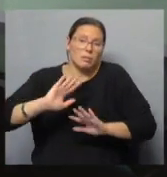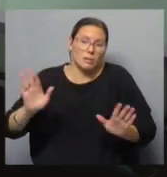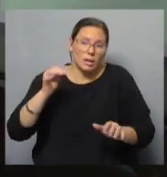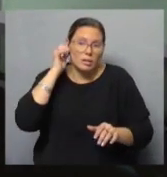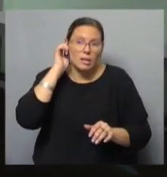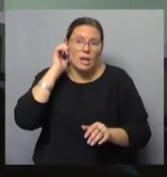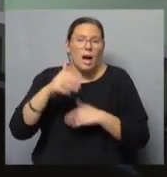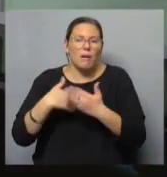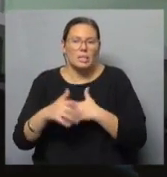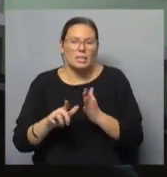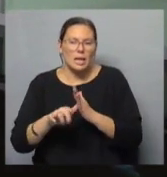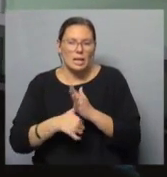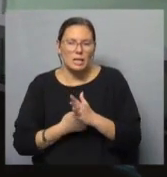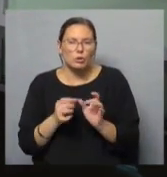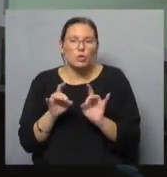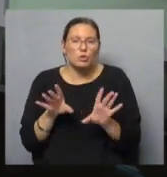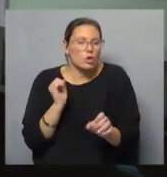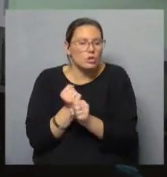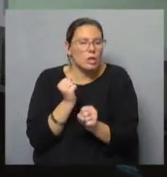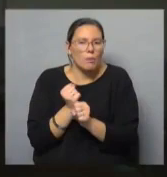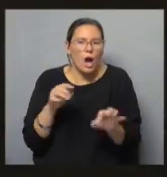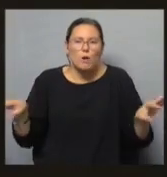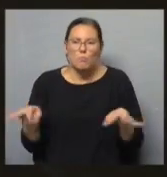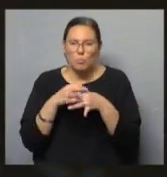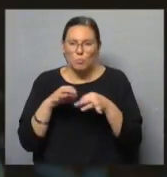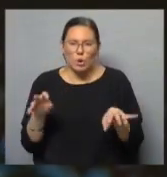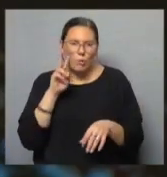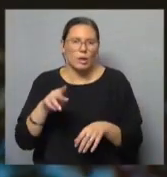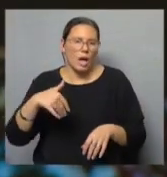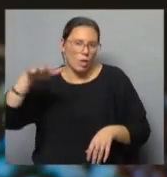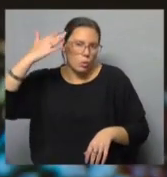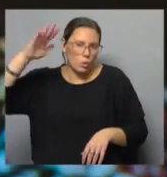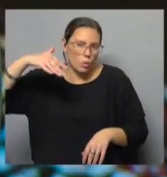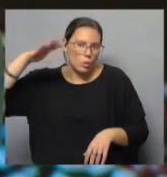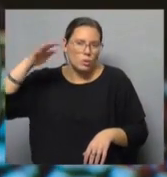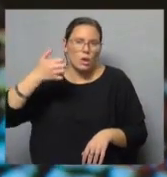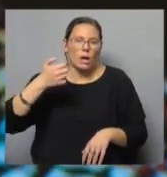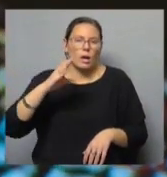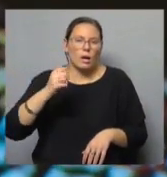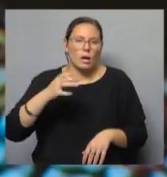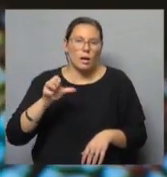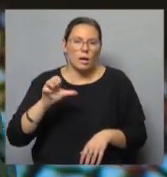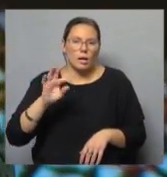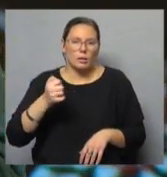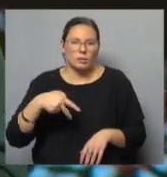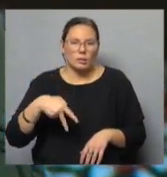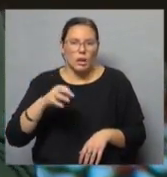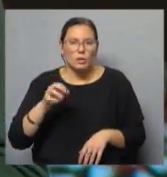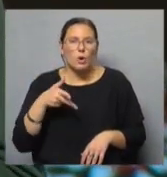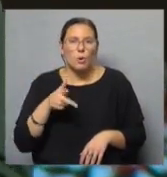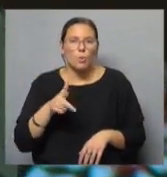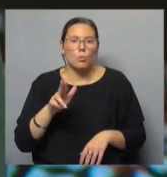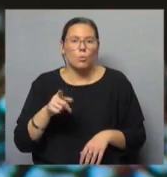avance es más lento. Después ya simplemente ejercés la música y lo ves en los veteranos, en Caetano con 80 años, en Hugo, que siguen